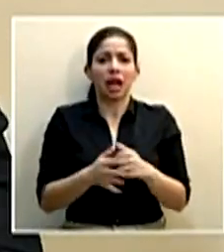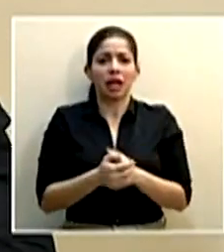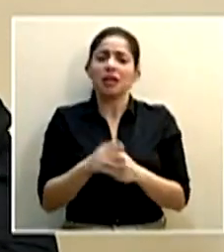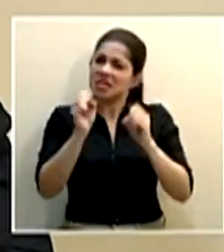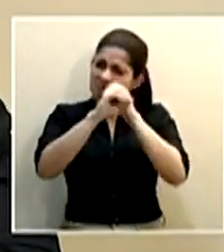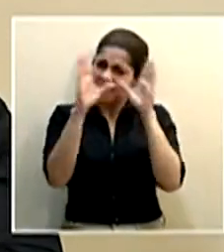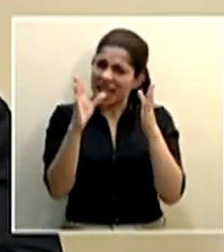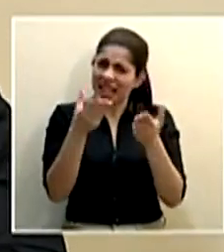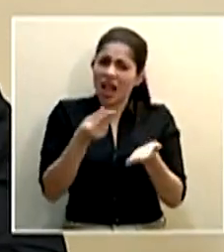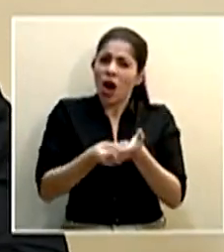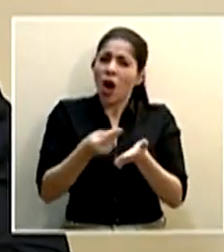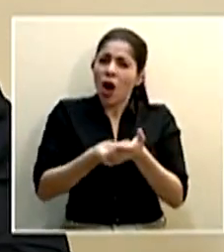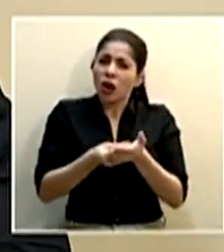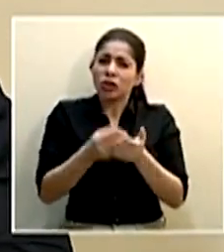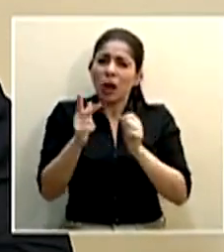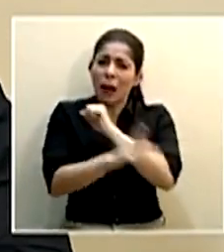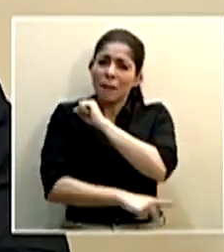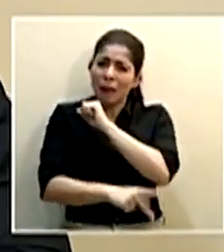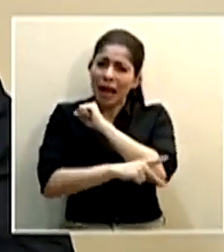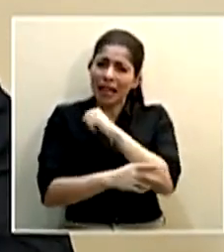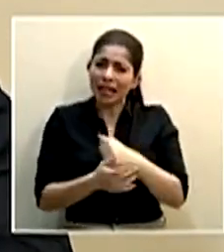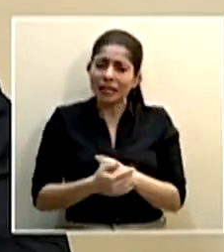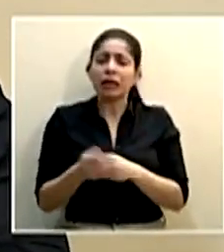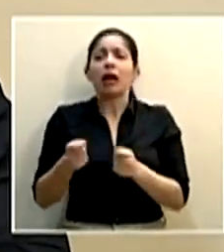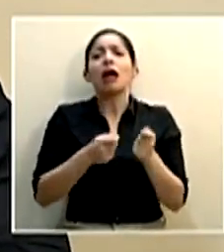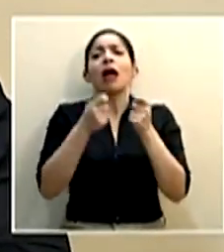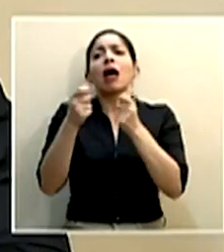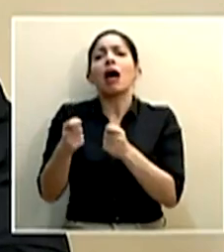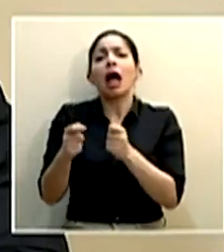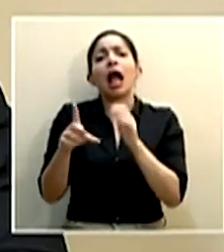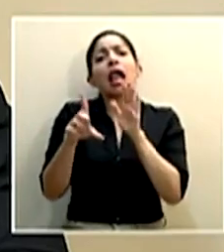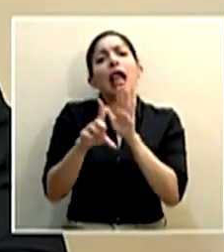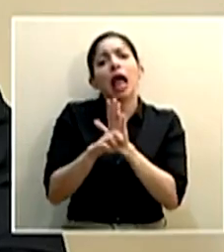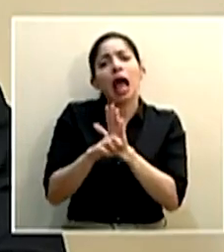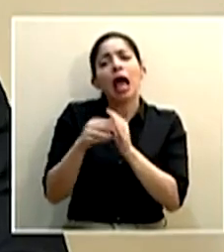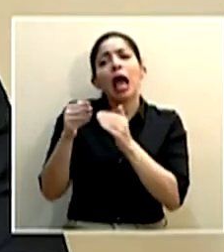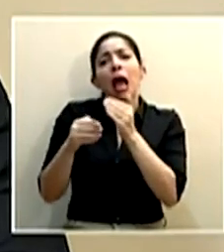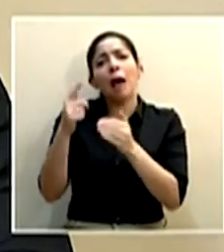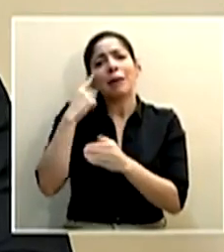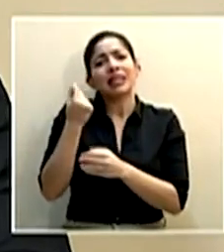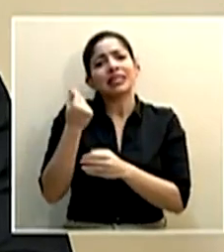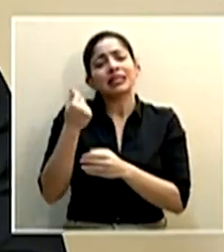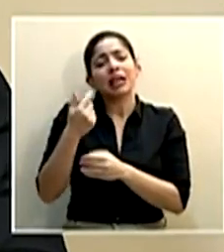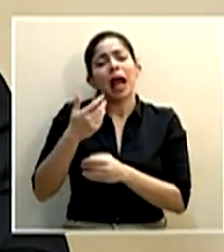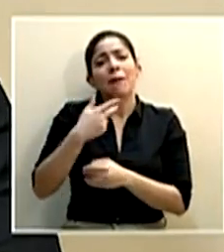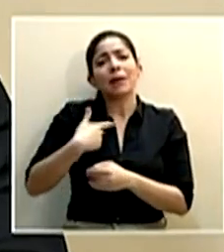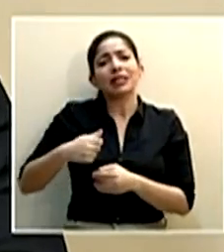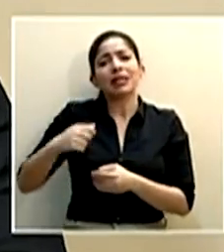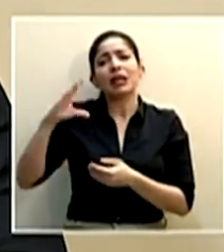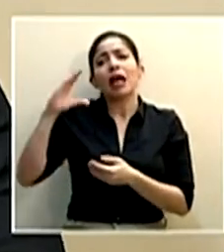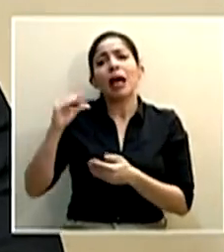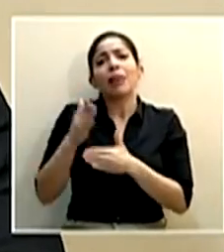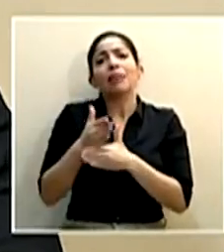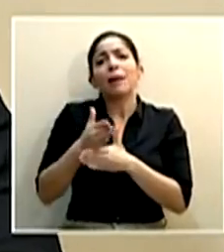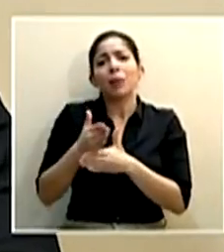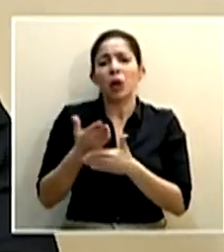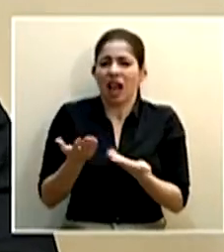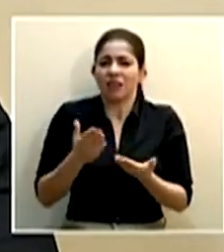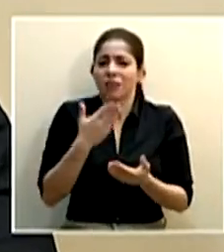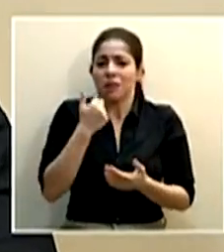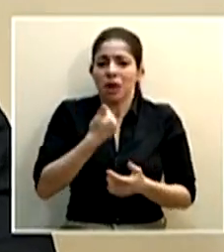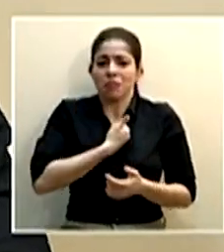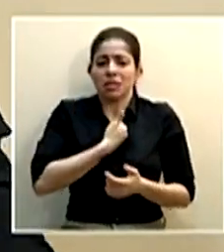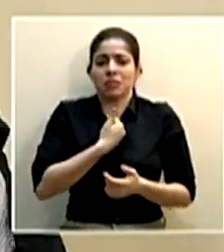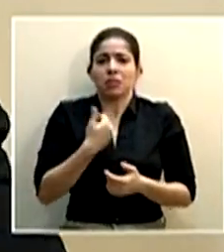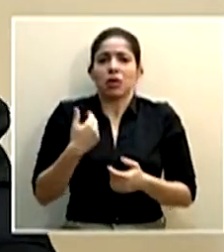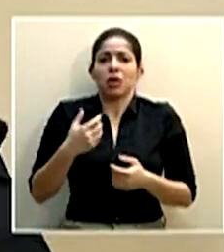Imagínese usted el costo que llevaría al país que pase una ley para bajarle salario al presidente por un periodo. Entonces, yo lo puedo hacer